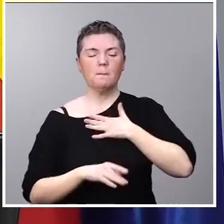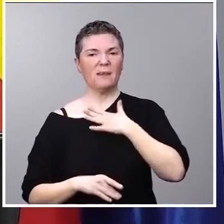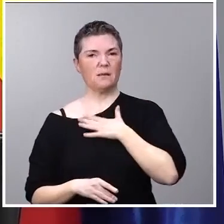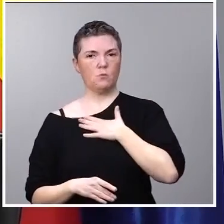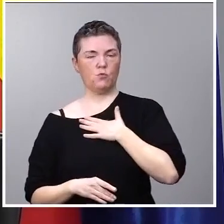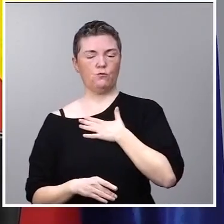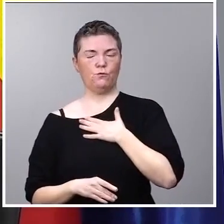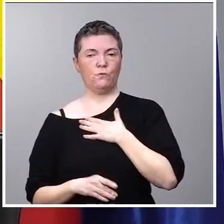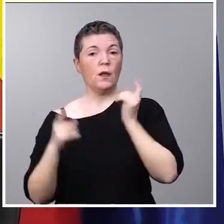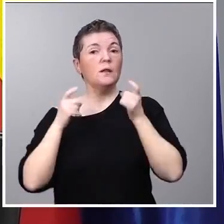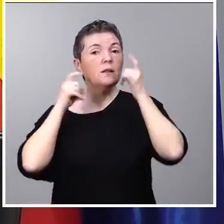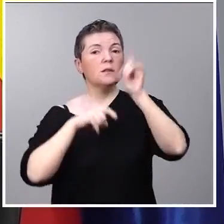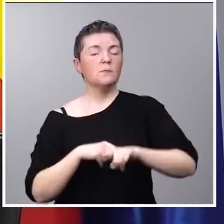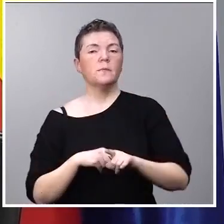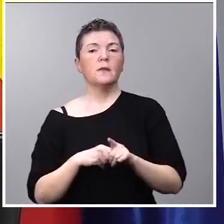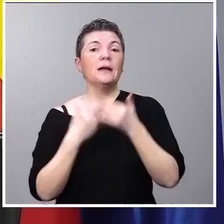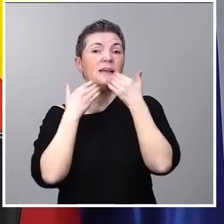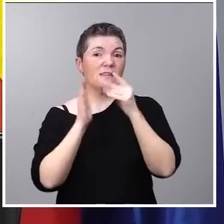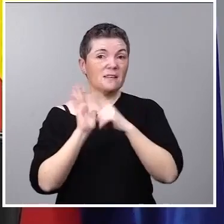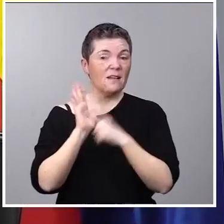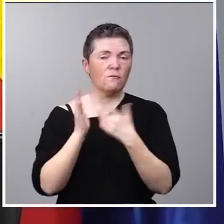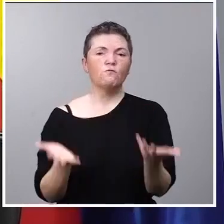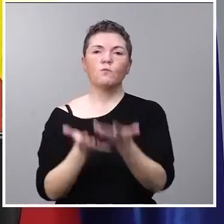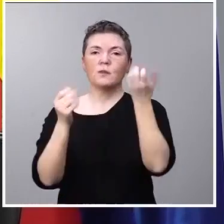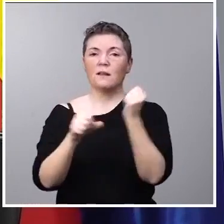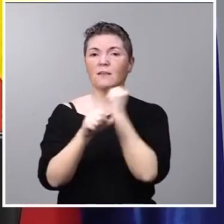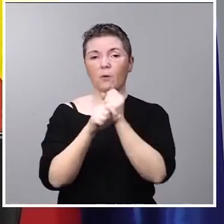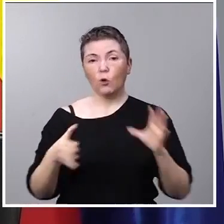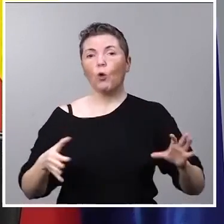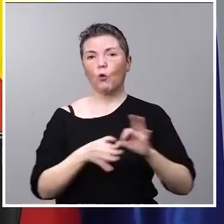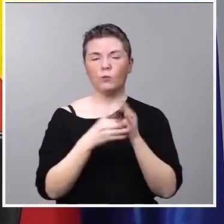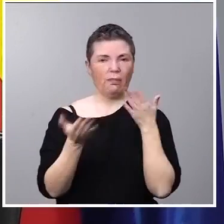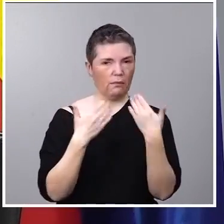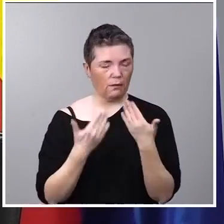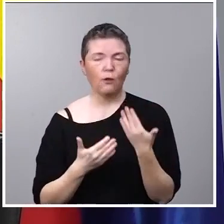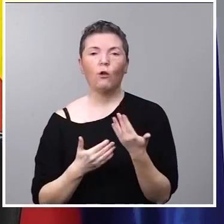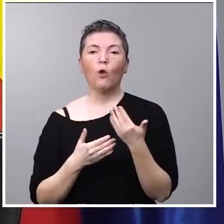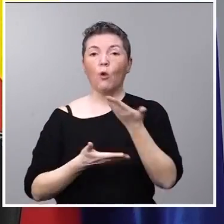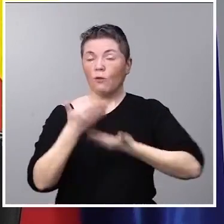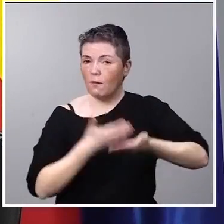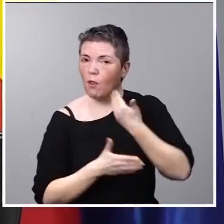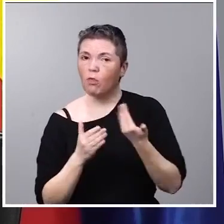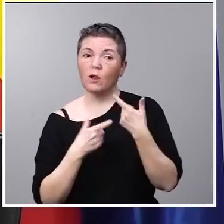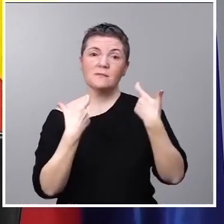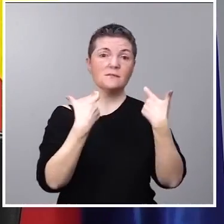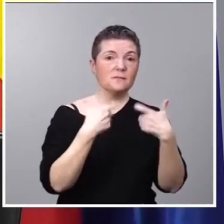intentado también, a través de la ley, fomentar el trabajo conjunto, el diálogo, la colaboración entre el sector y las administraciones. Gracias. Gracias. Gracias. Gracias.